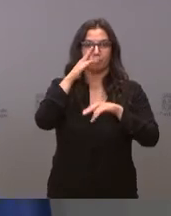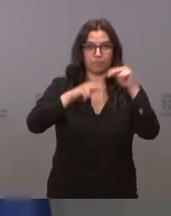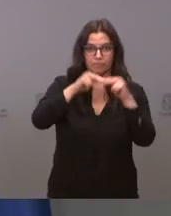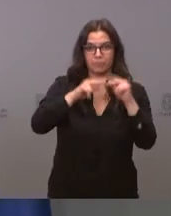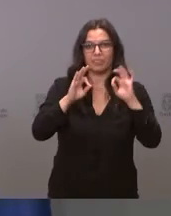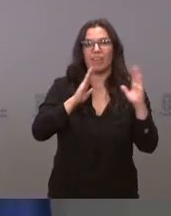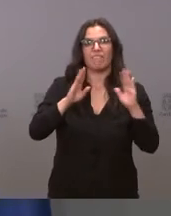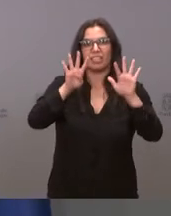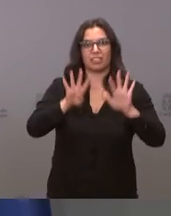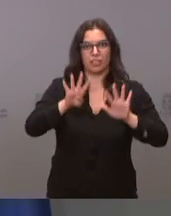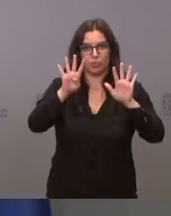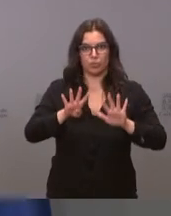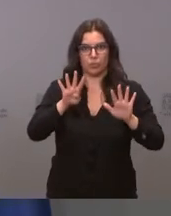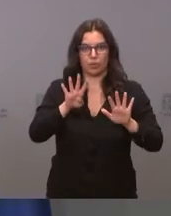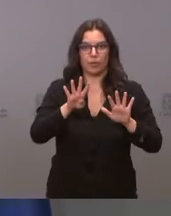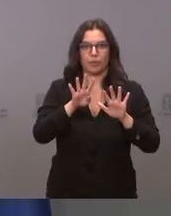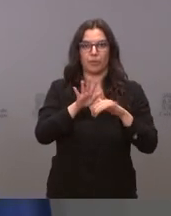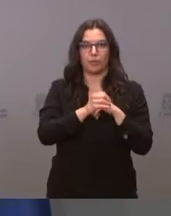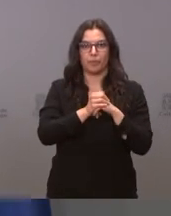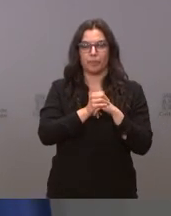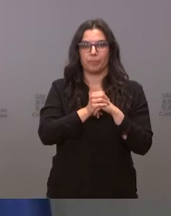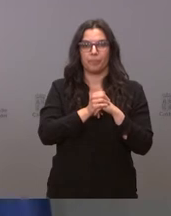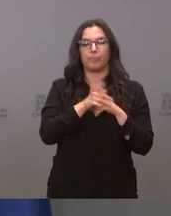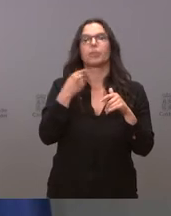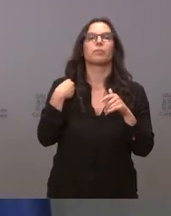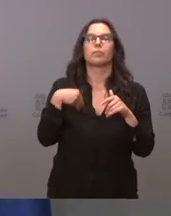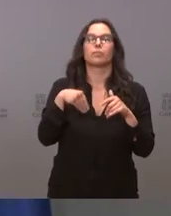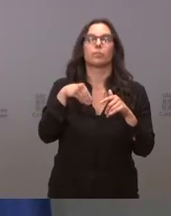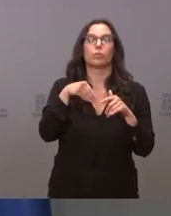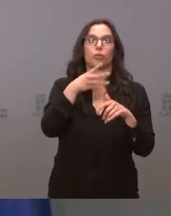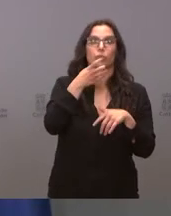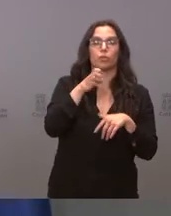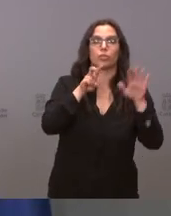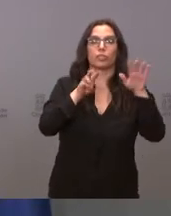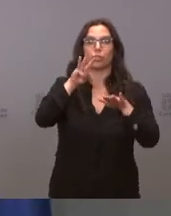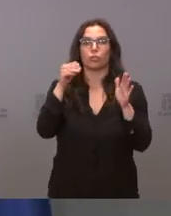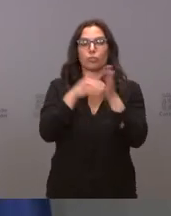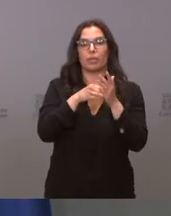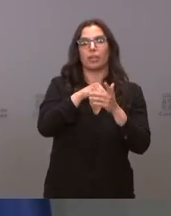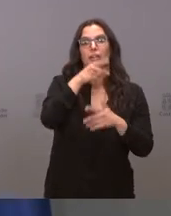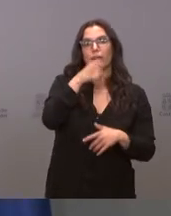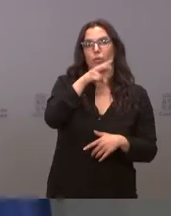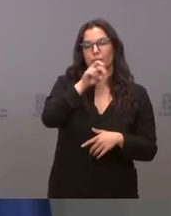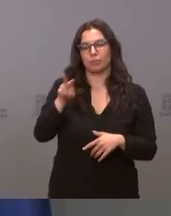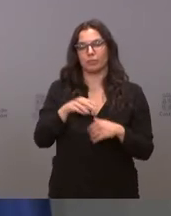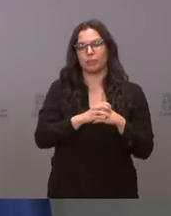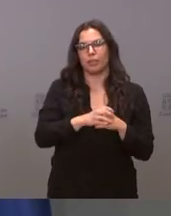9, como hemos dicho, que se van a repartir en tres años, en 2021, 1,468,000, en 2022, 2